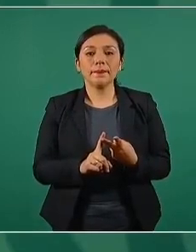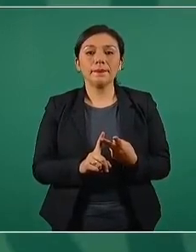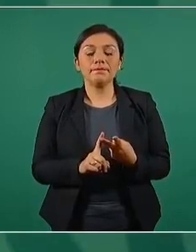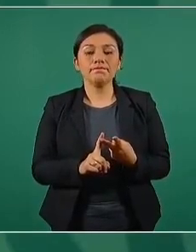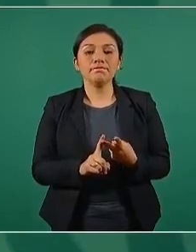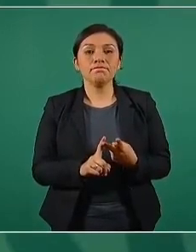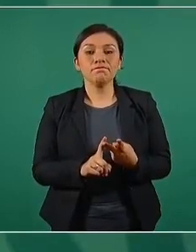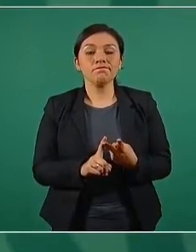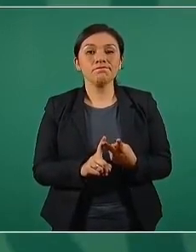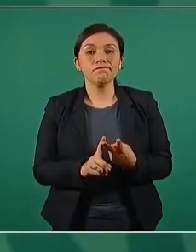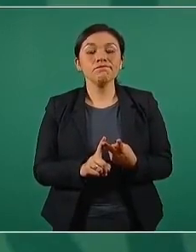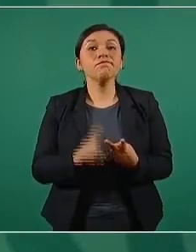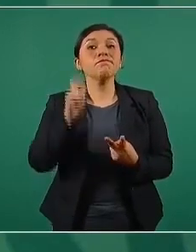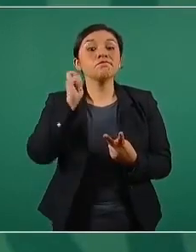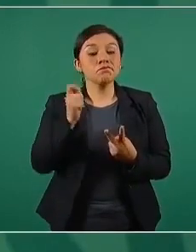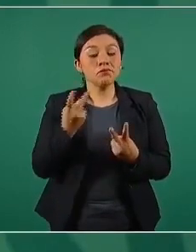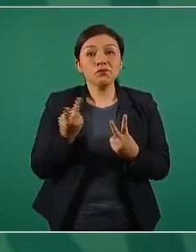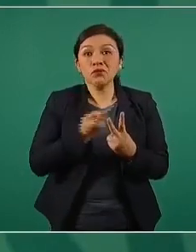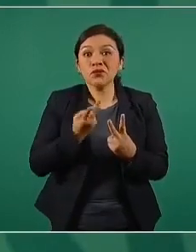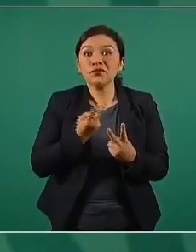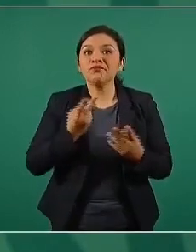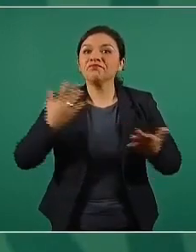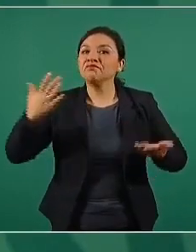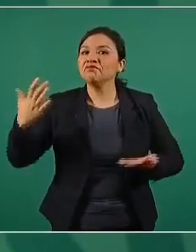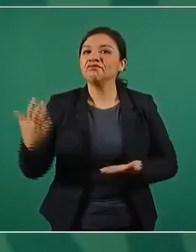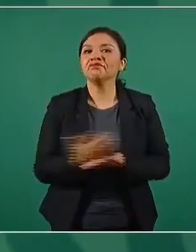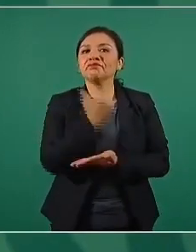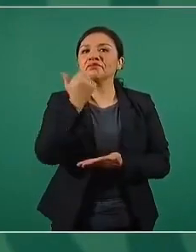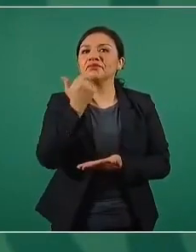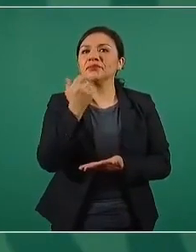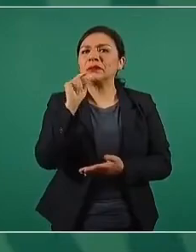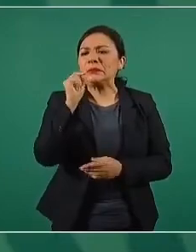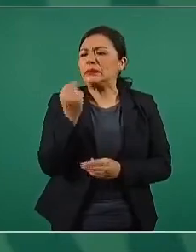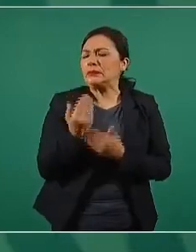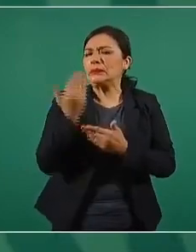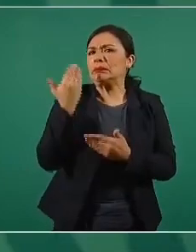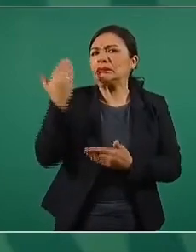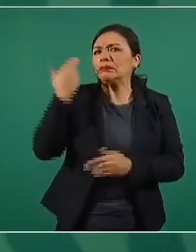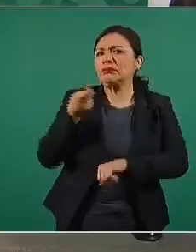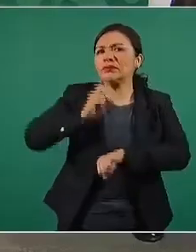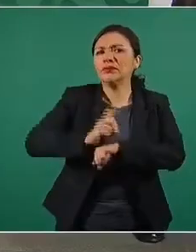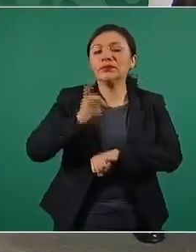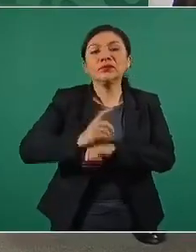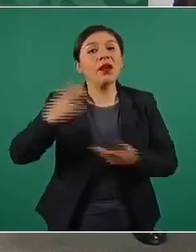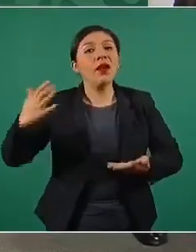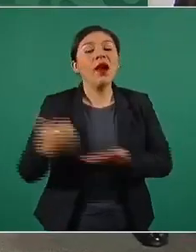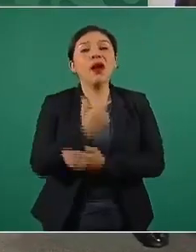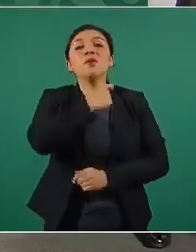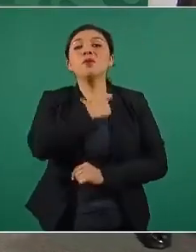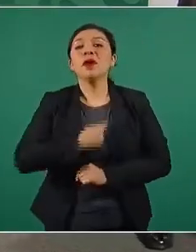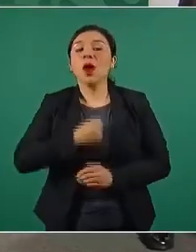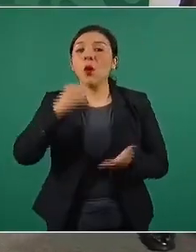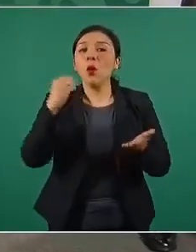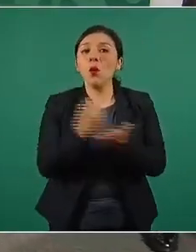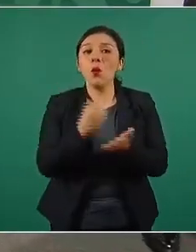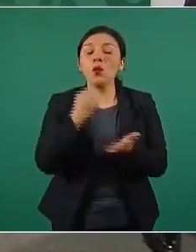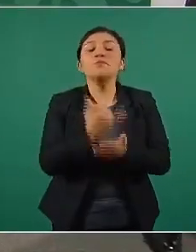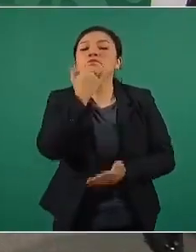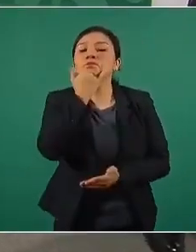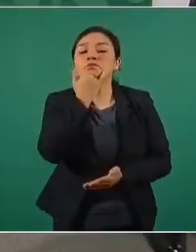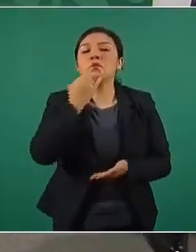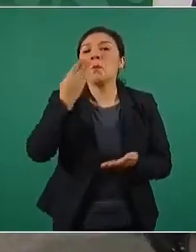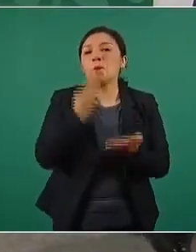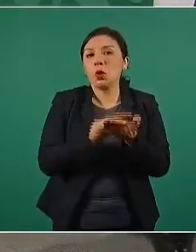que triunfaron hace unos días, obtuvieron medalla de oro, perdón, de